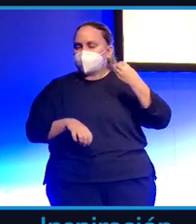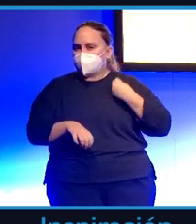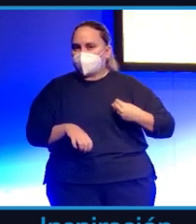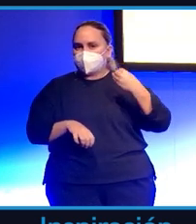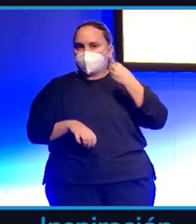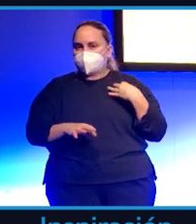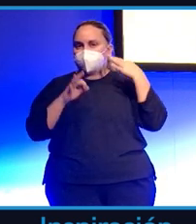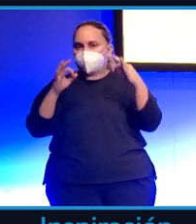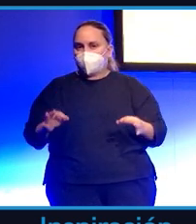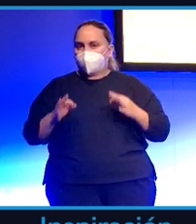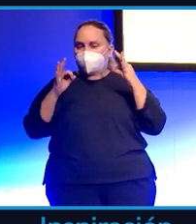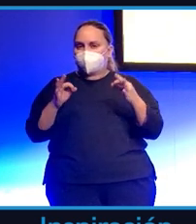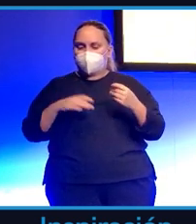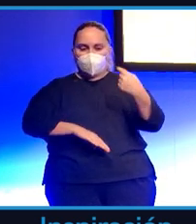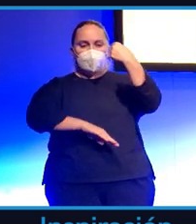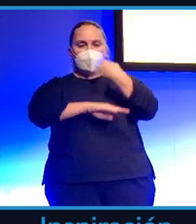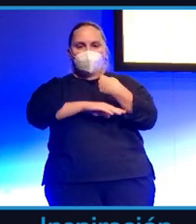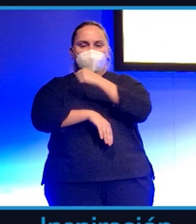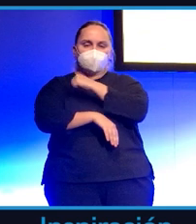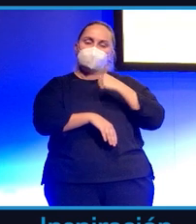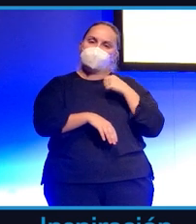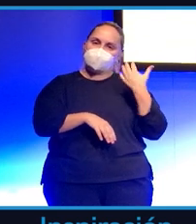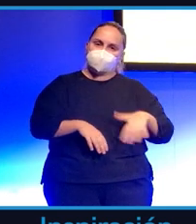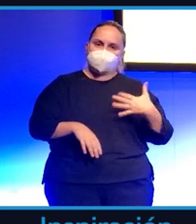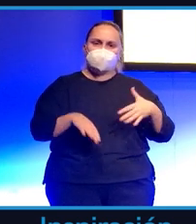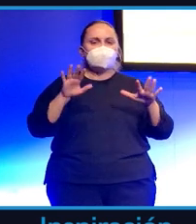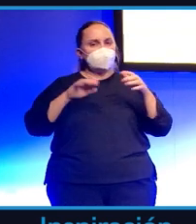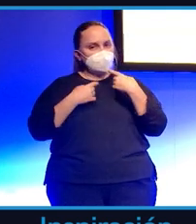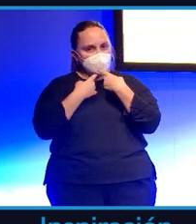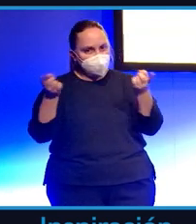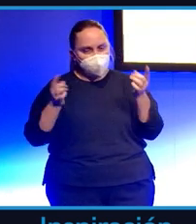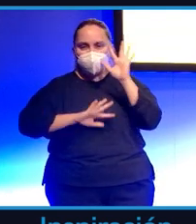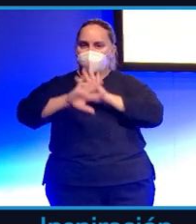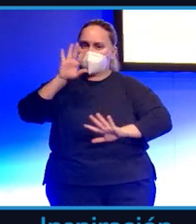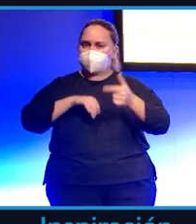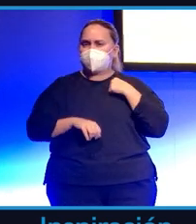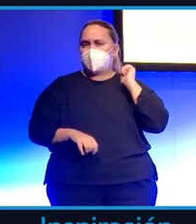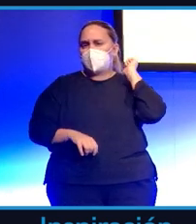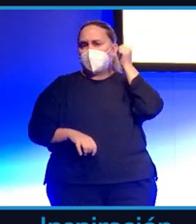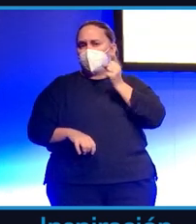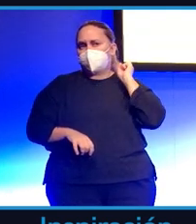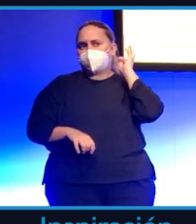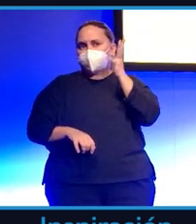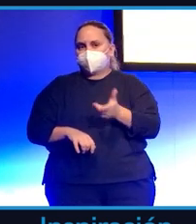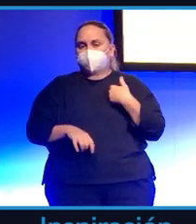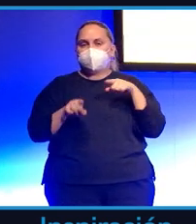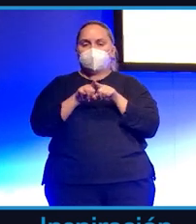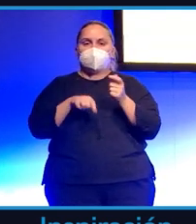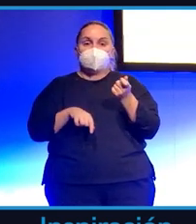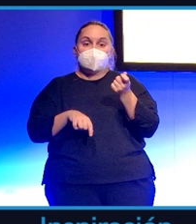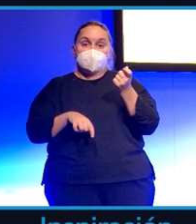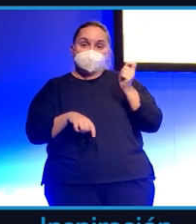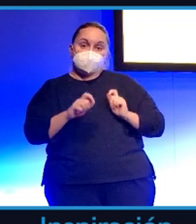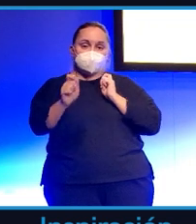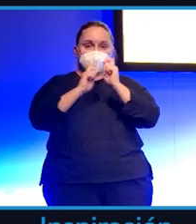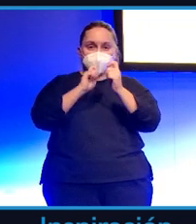difícil, os lo digo, es muy difícil. Yo que he estado 31 años como periodista, pero 26 de ellos haciendo